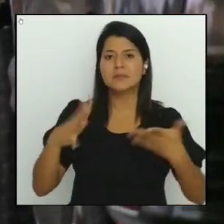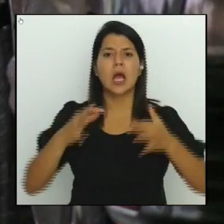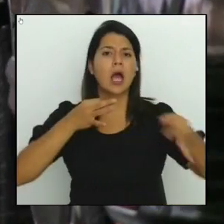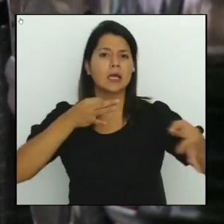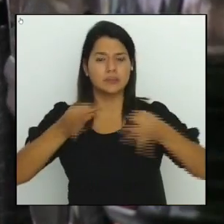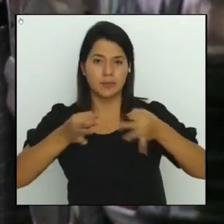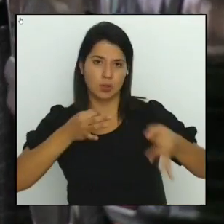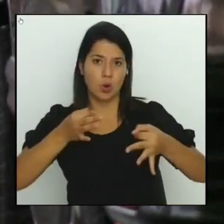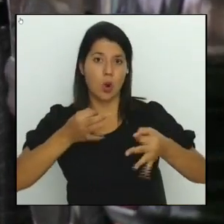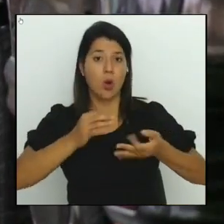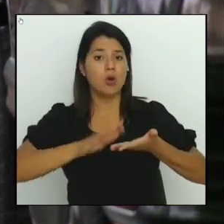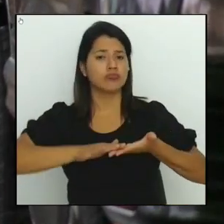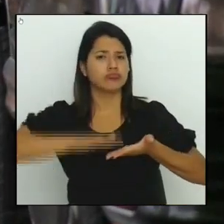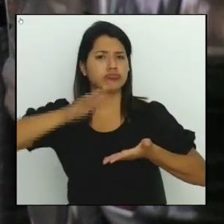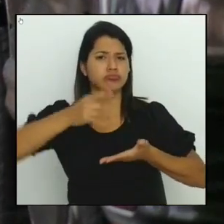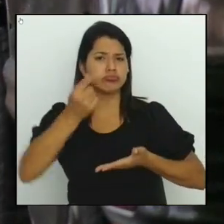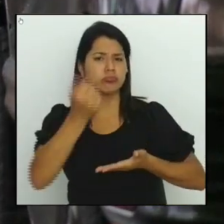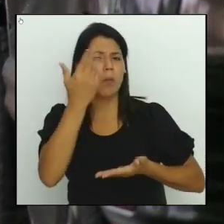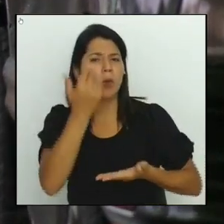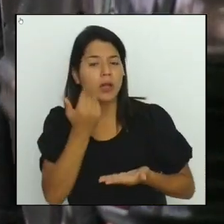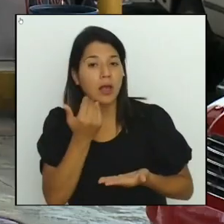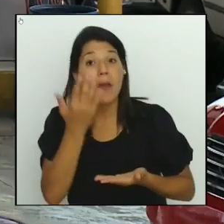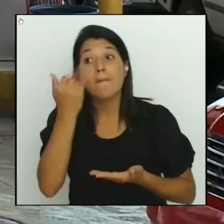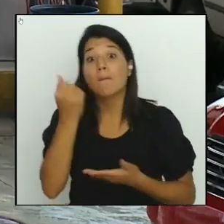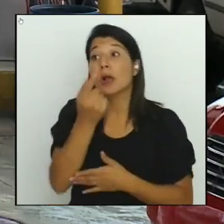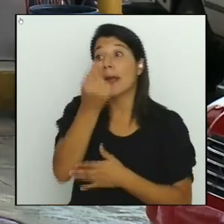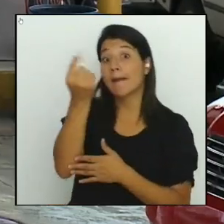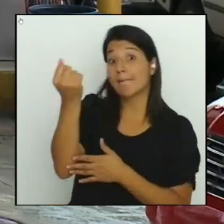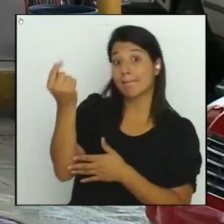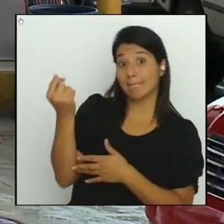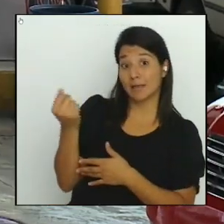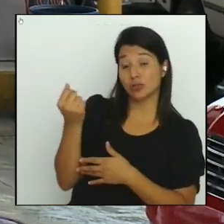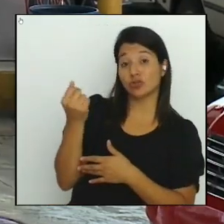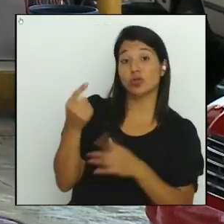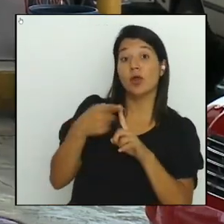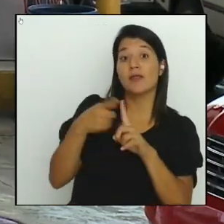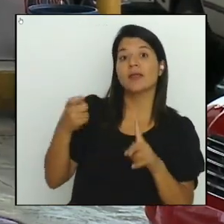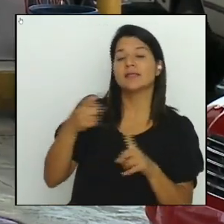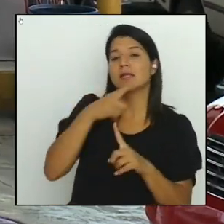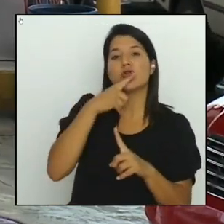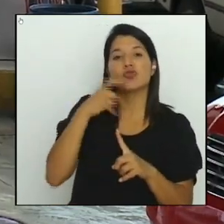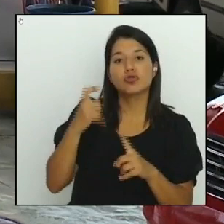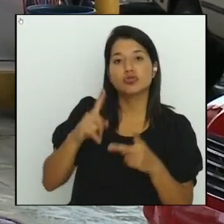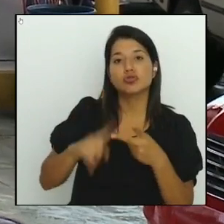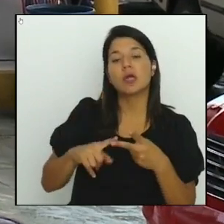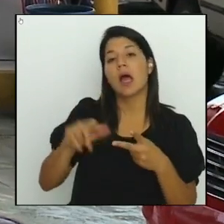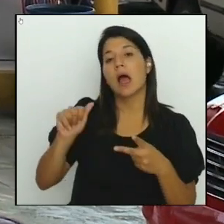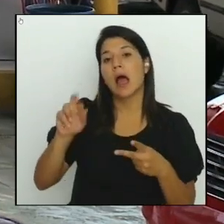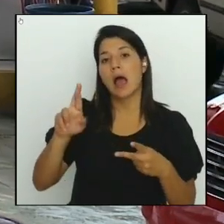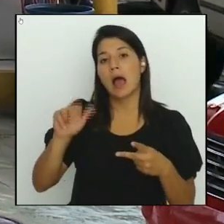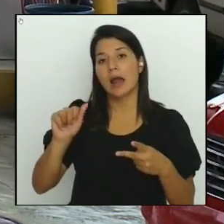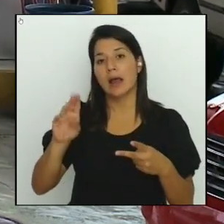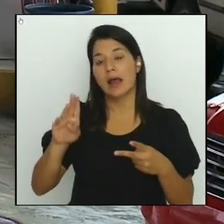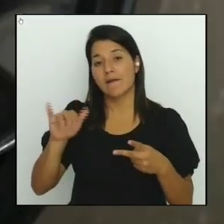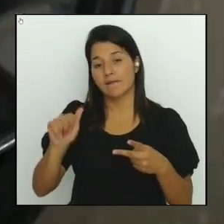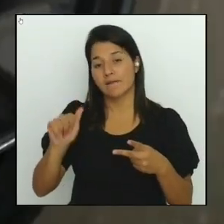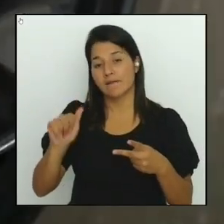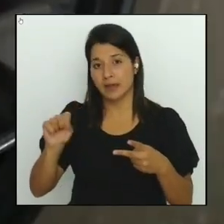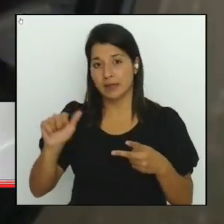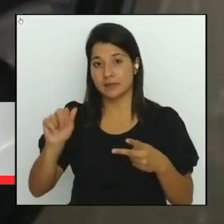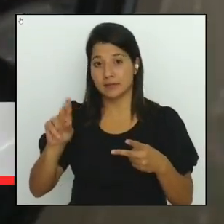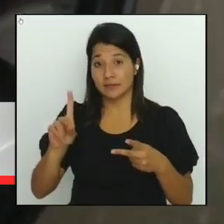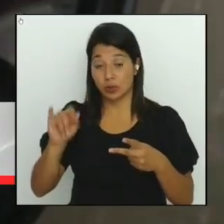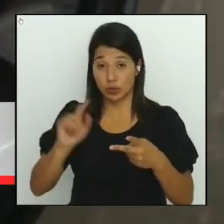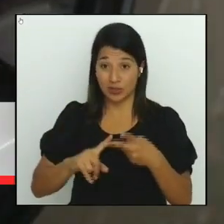obedecen a los recortes en la oferta de Rusia y Arabia Saudita a la mayor demanda de hidrocarburos de China y Estados